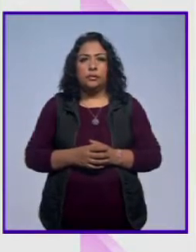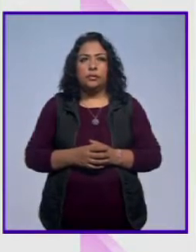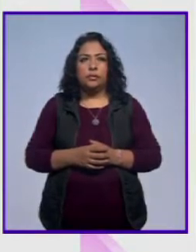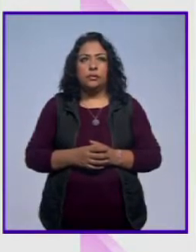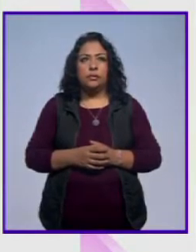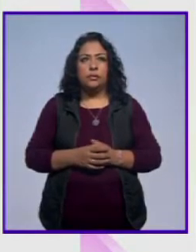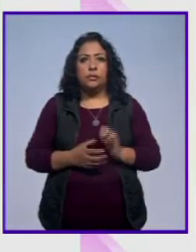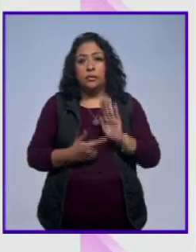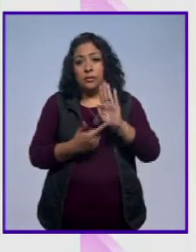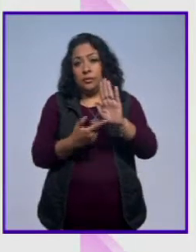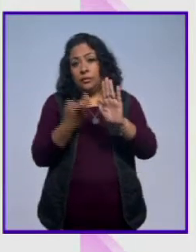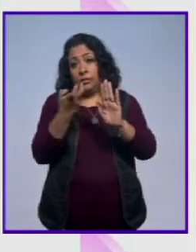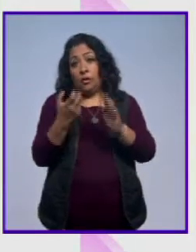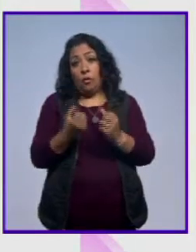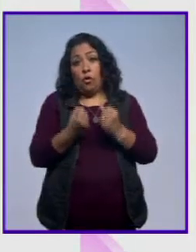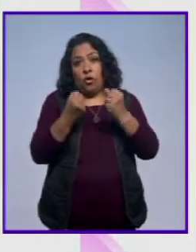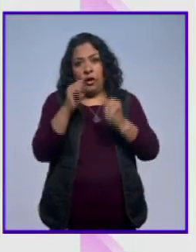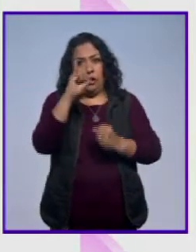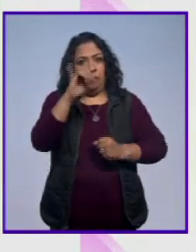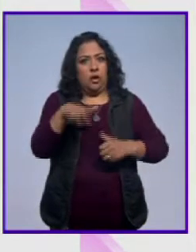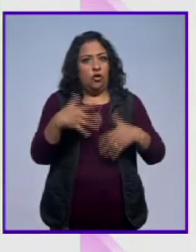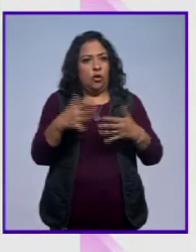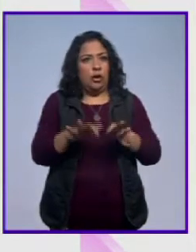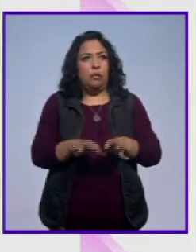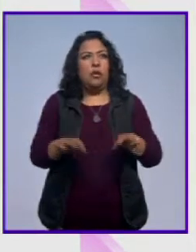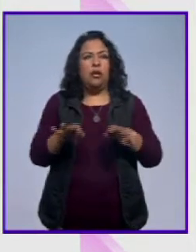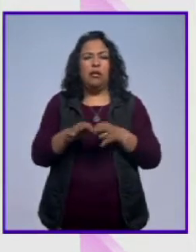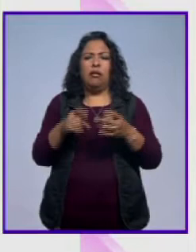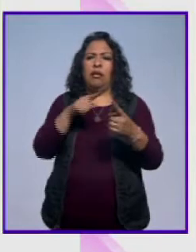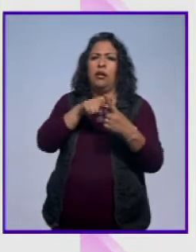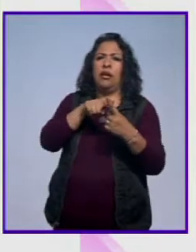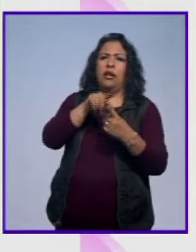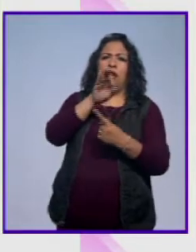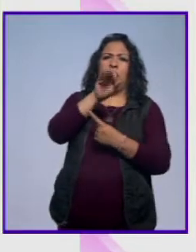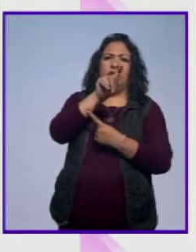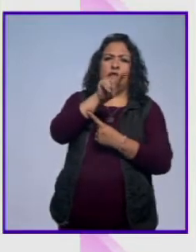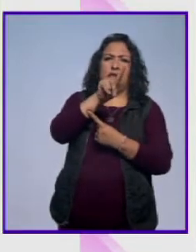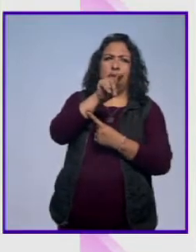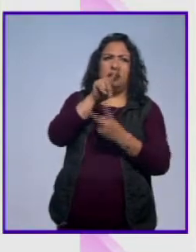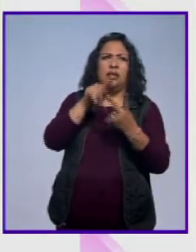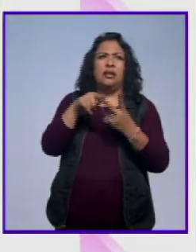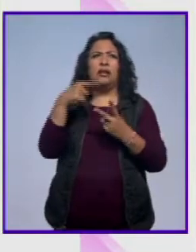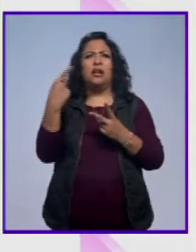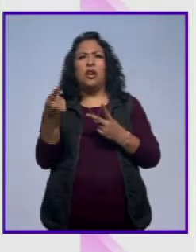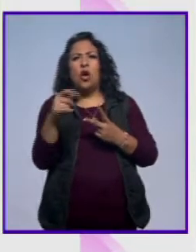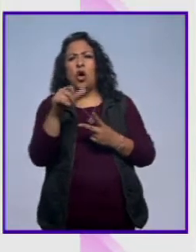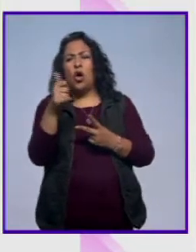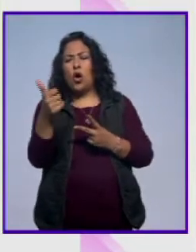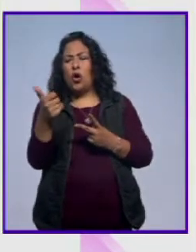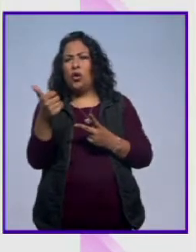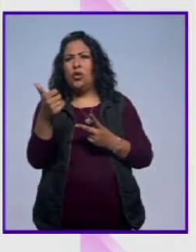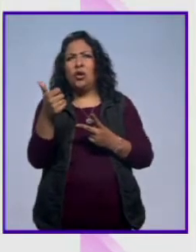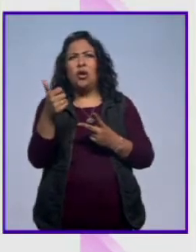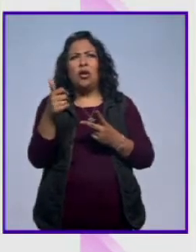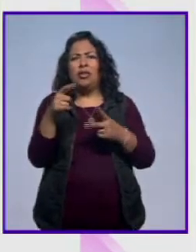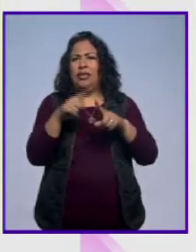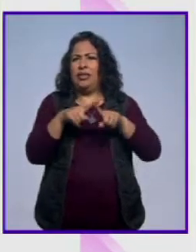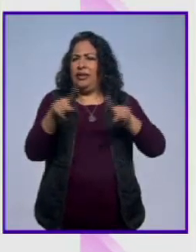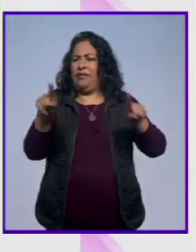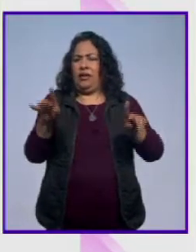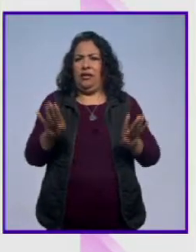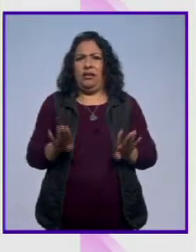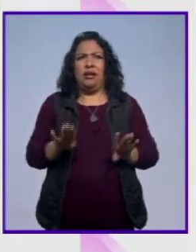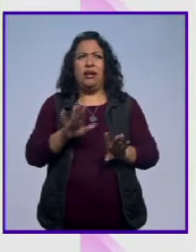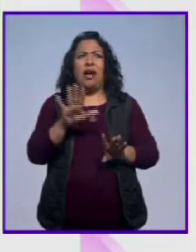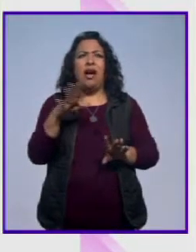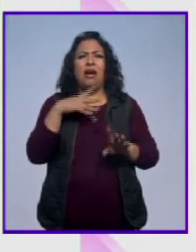Bueno, ahí está un ejemplo del poder de la imagen. ¿Qué contraste es lo de Fitzpatrick y este otro renglón completamente distinto?